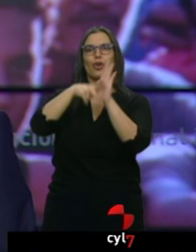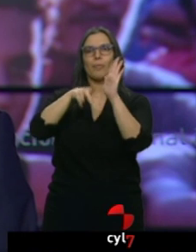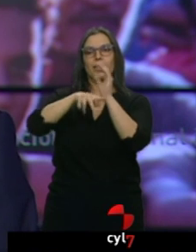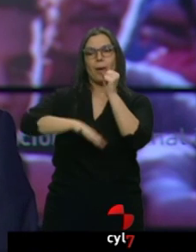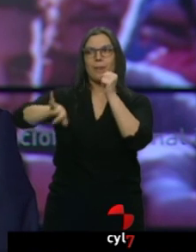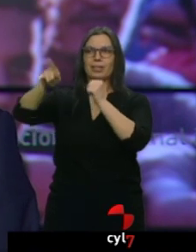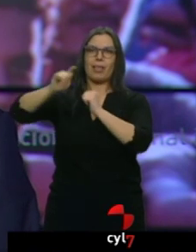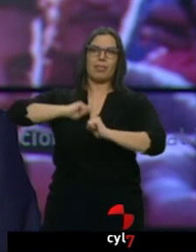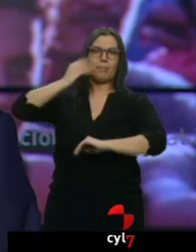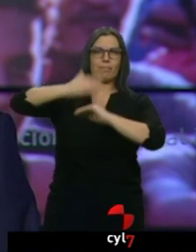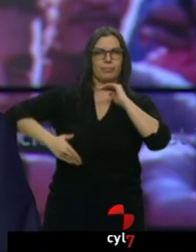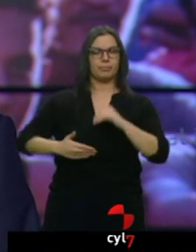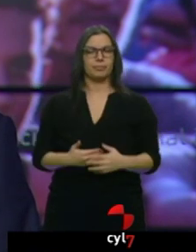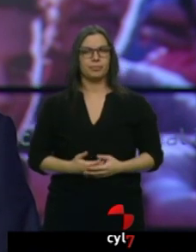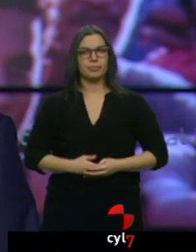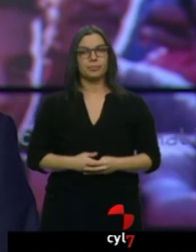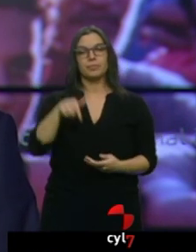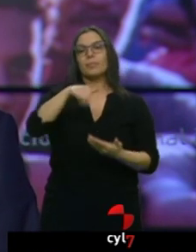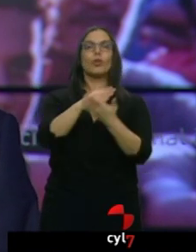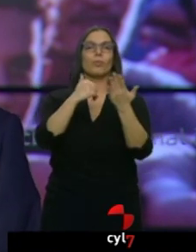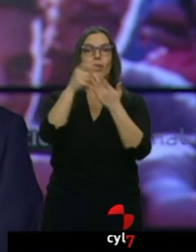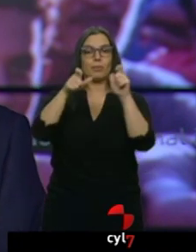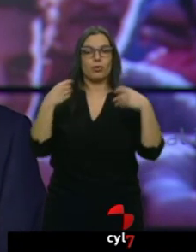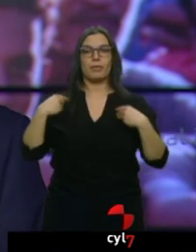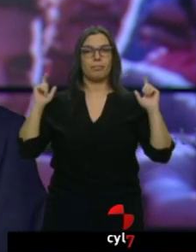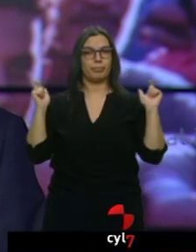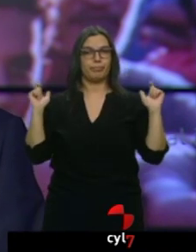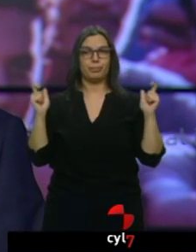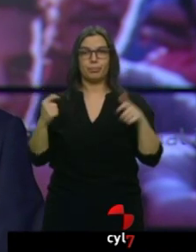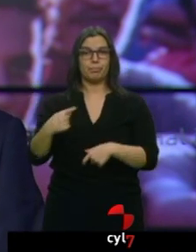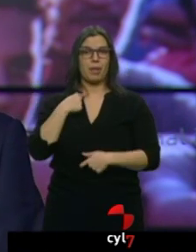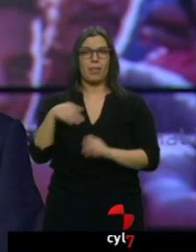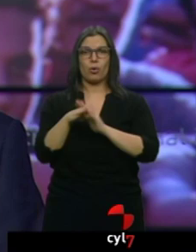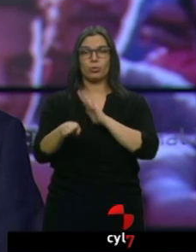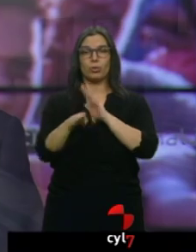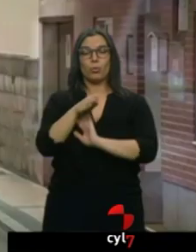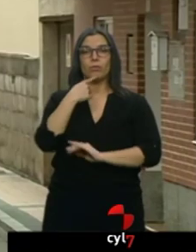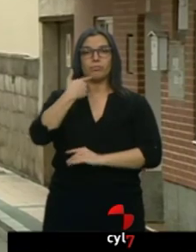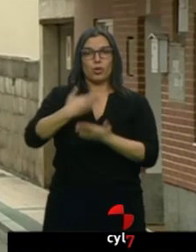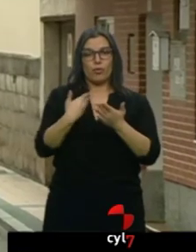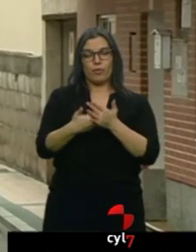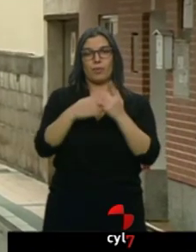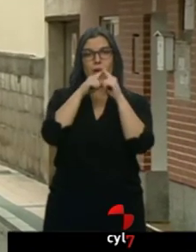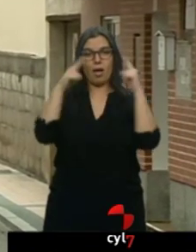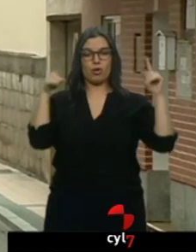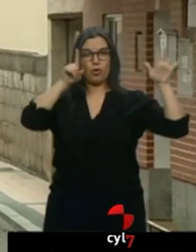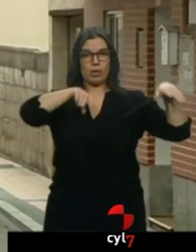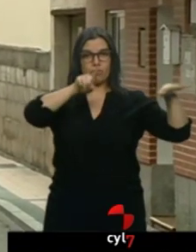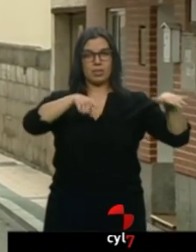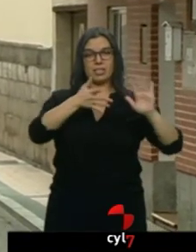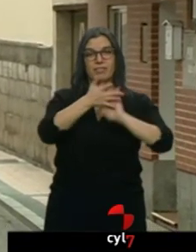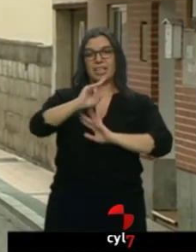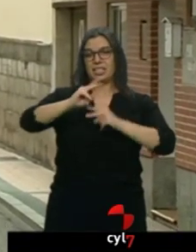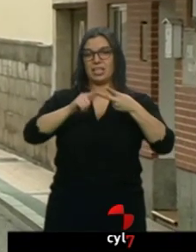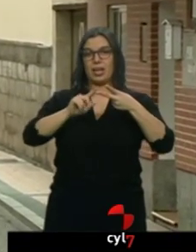Nuestra comunidad sigue perdiendo población, así lo confirman los datos del INE de la primera mitad del año. Somos la segunda de España que más